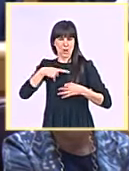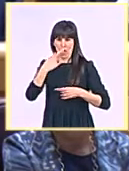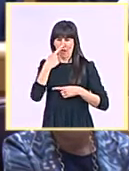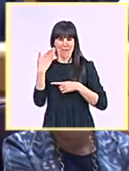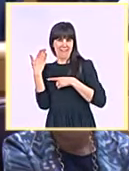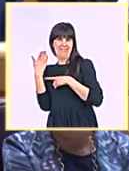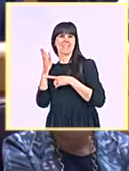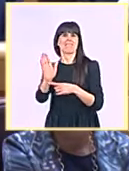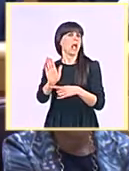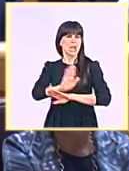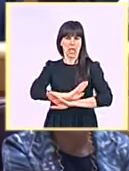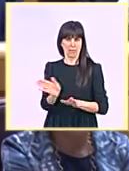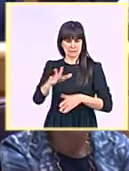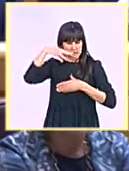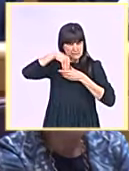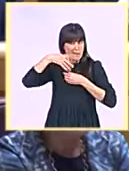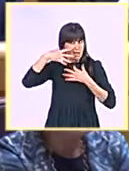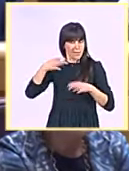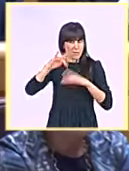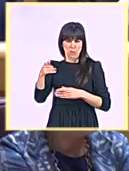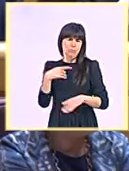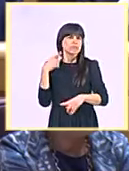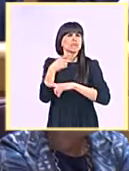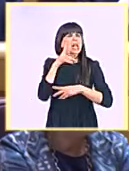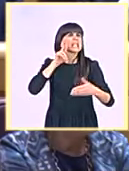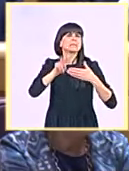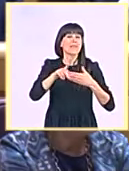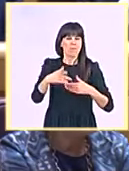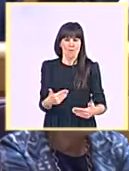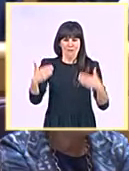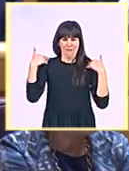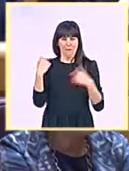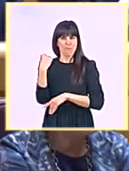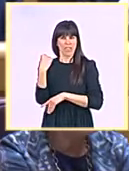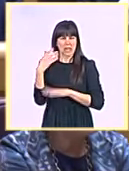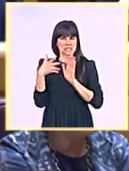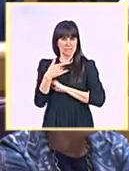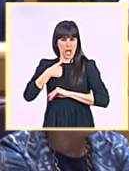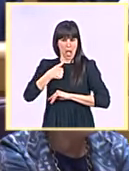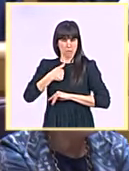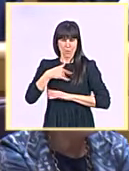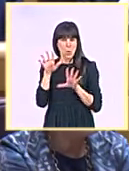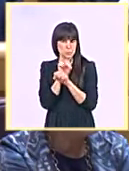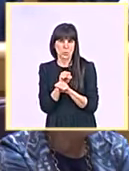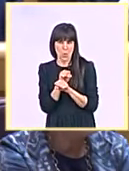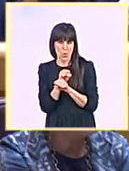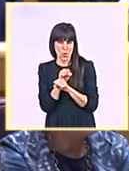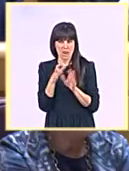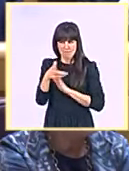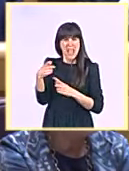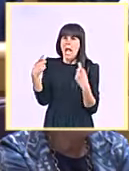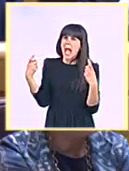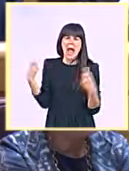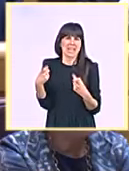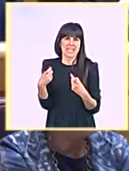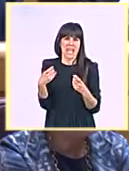cuando llegan al poder, total opacidad. Ustedes son alérgicos a rendir cuentas. Y le digo esto porque